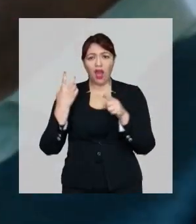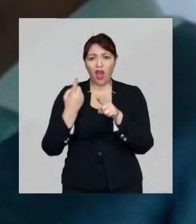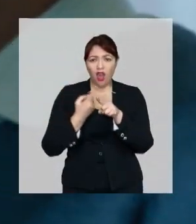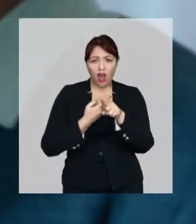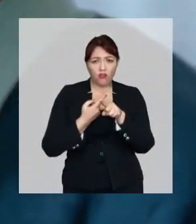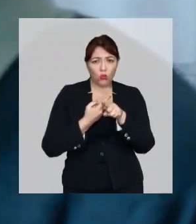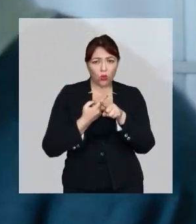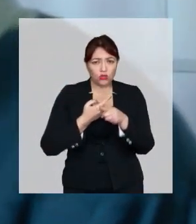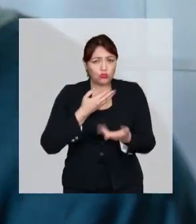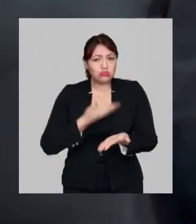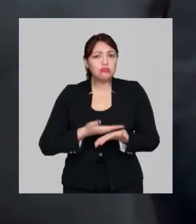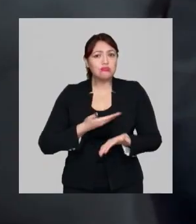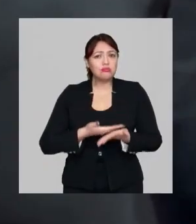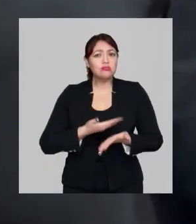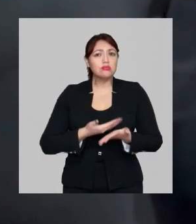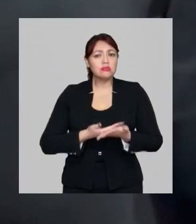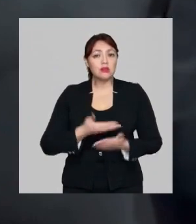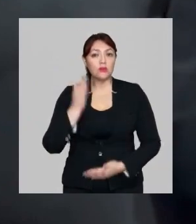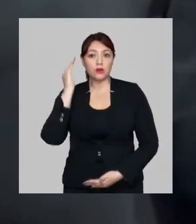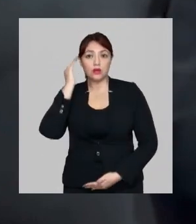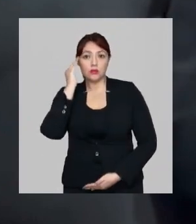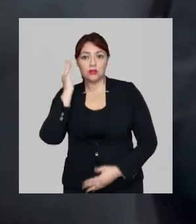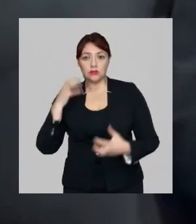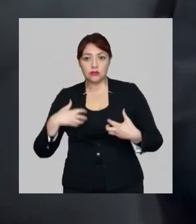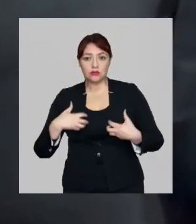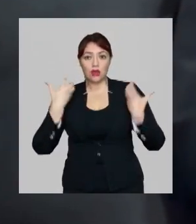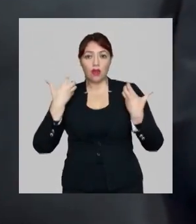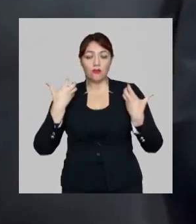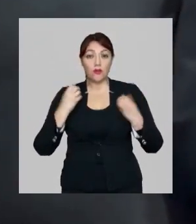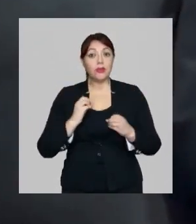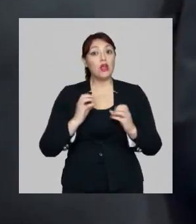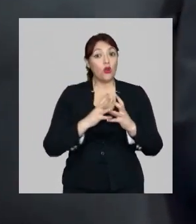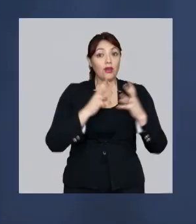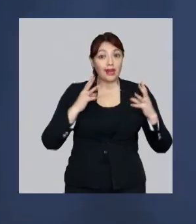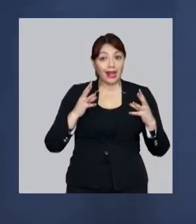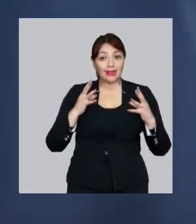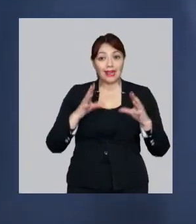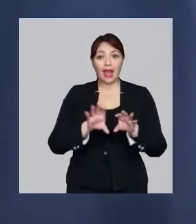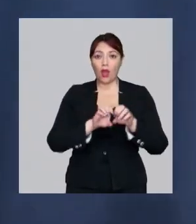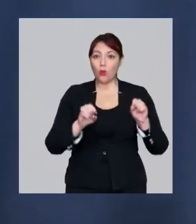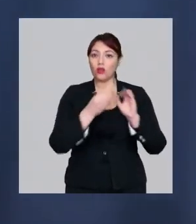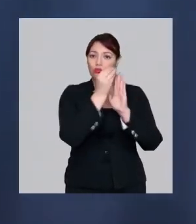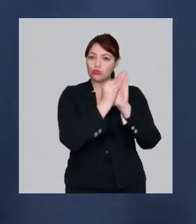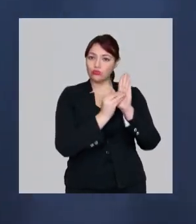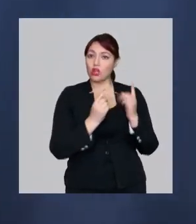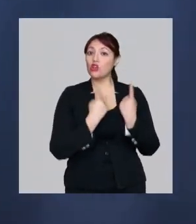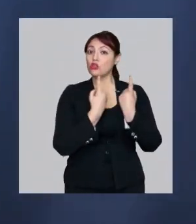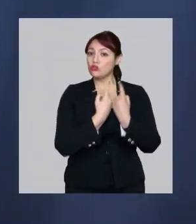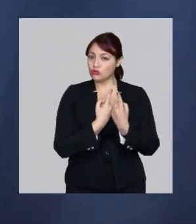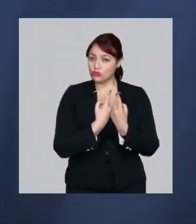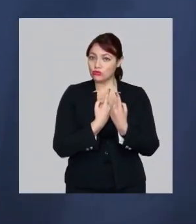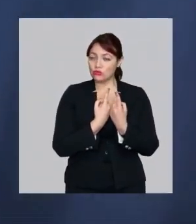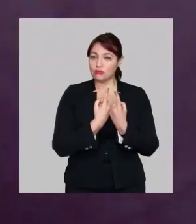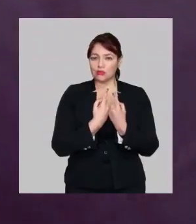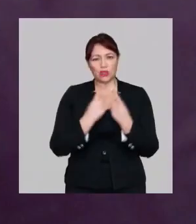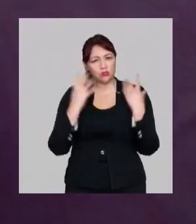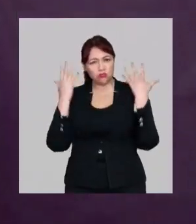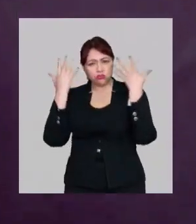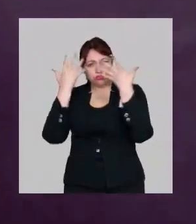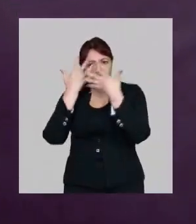abuso. Una mente con rabia. Pero los grandes acuerdos los vamos poner nosotros, ¿qué quiere claro? Se nubla.